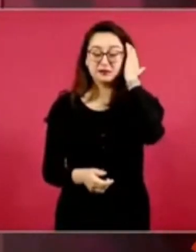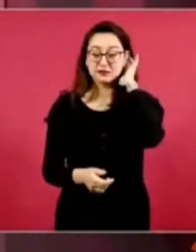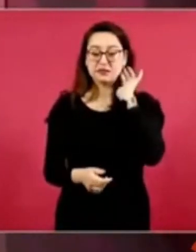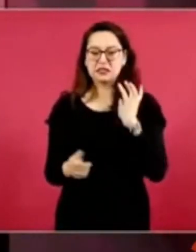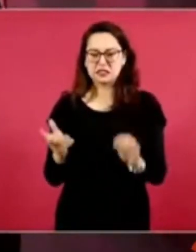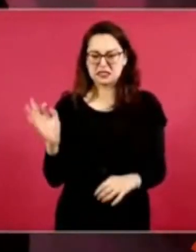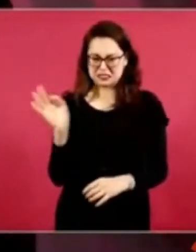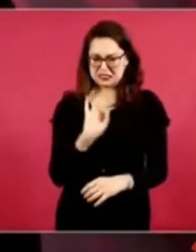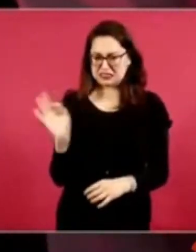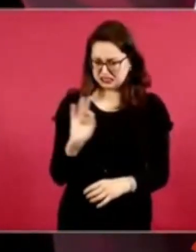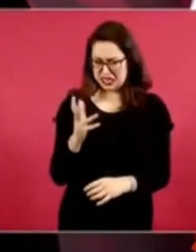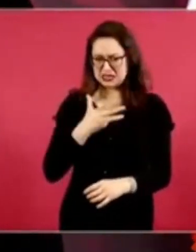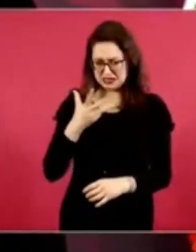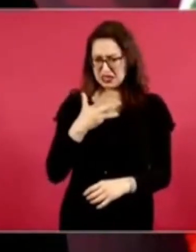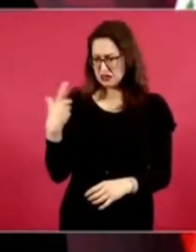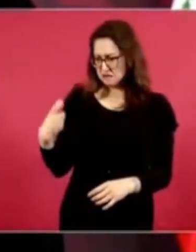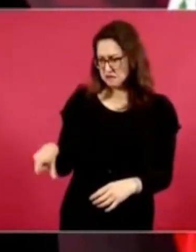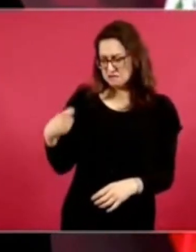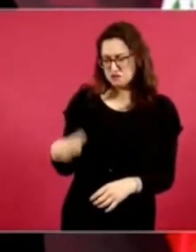de abolengo.